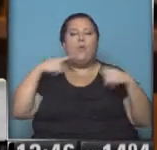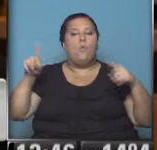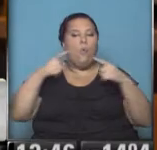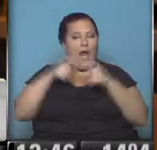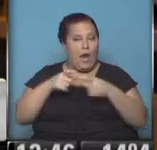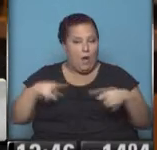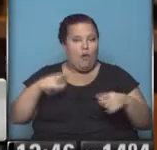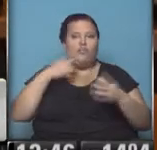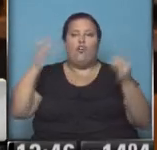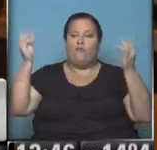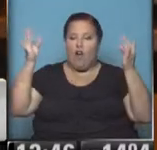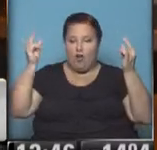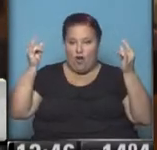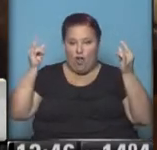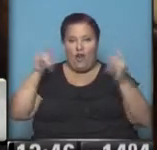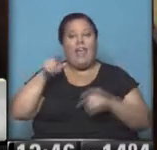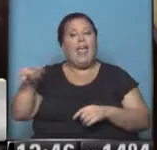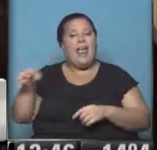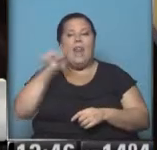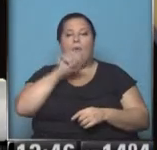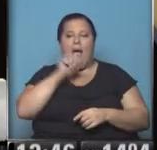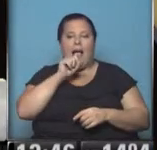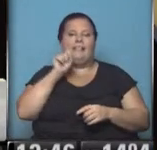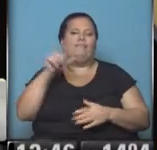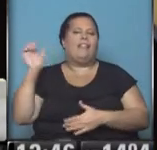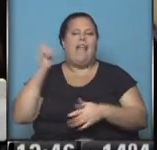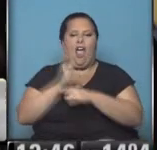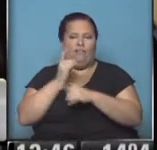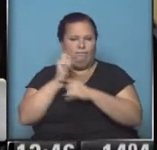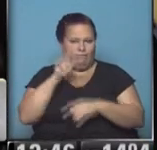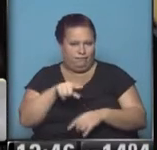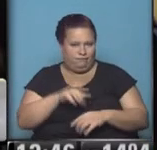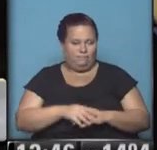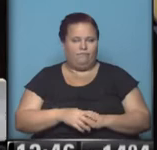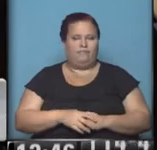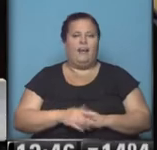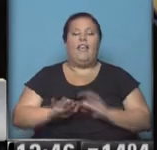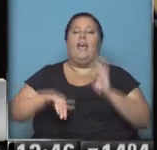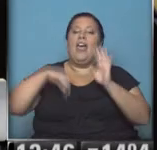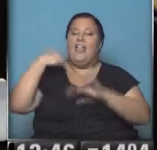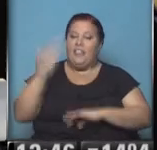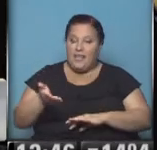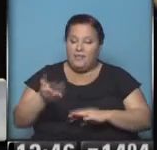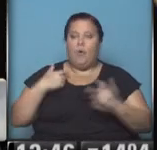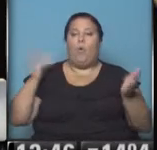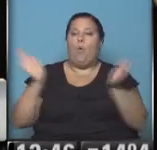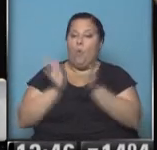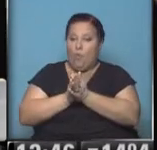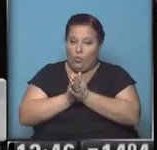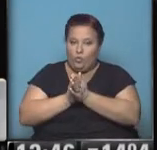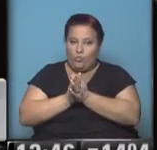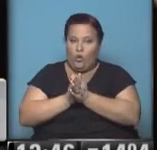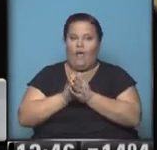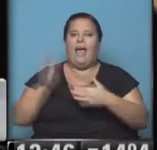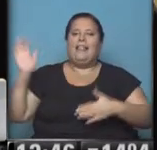disco, que es de folclore, y él va a cantar sus tangos de siempre. Y después vamos a juntarnos y hacemos